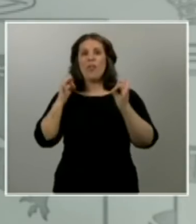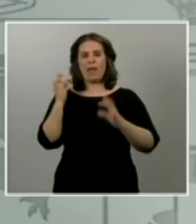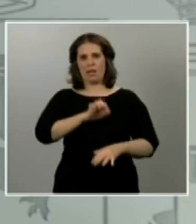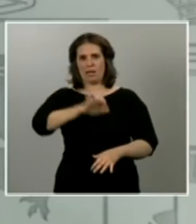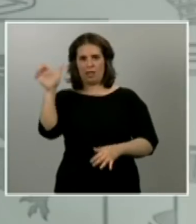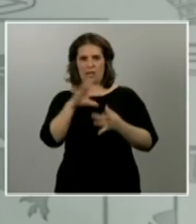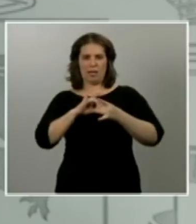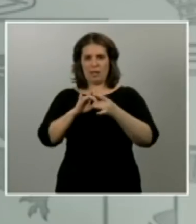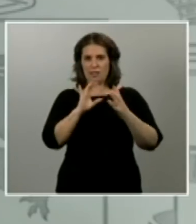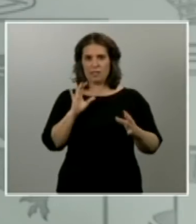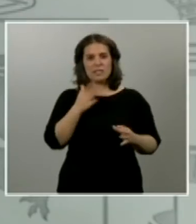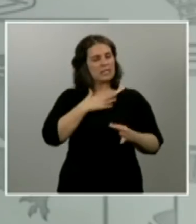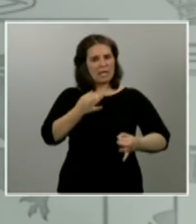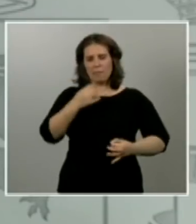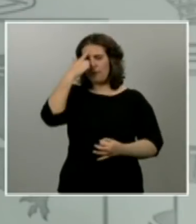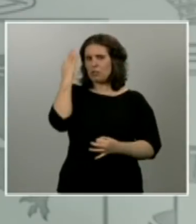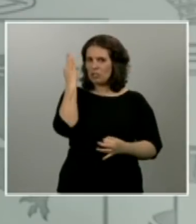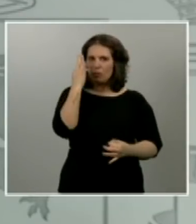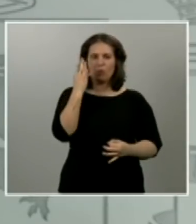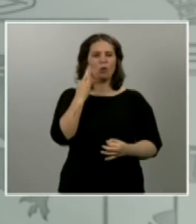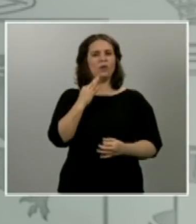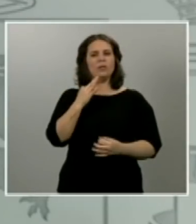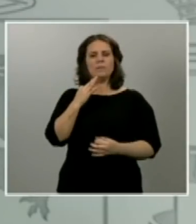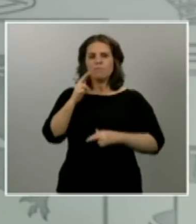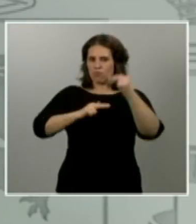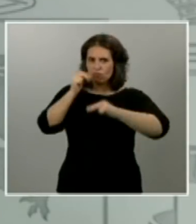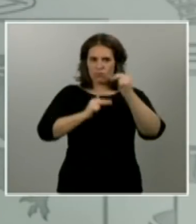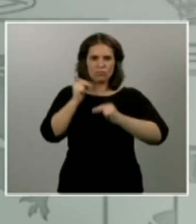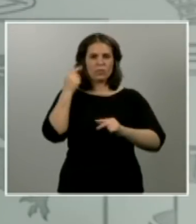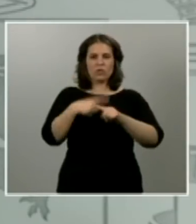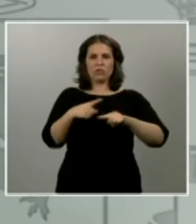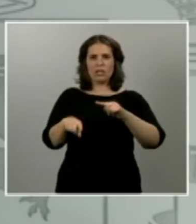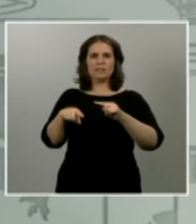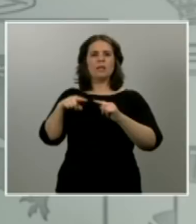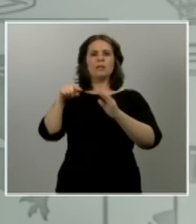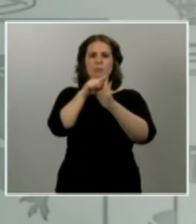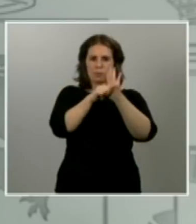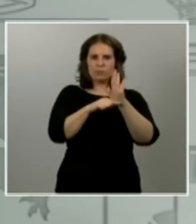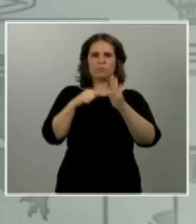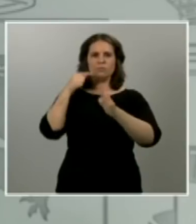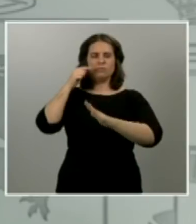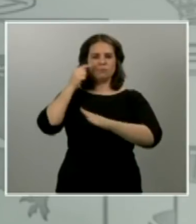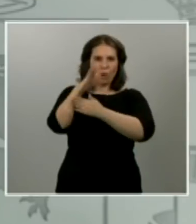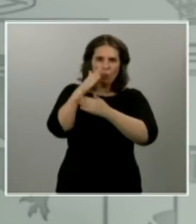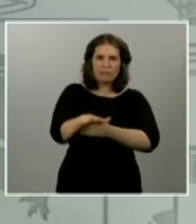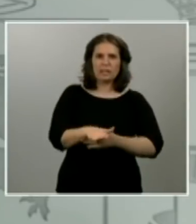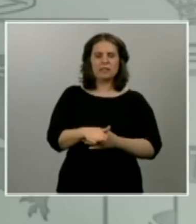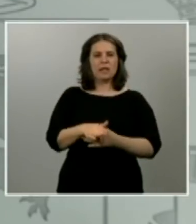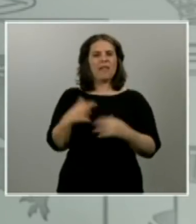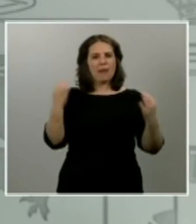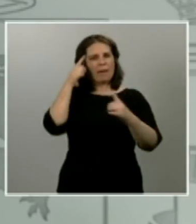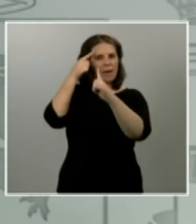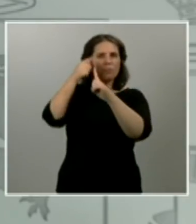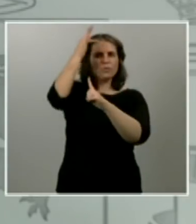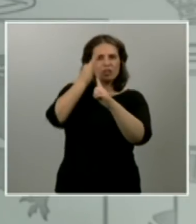firmes determinados en nuestras medidas en nuestras propuestas pero vamos a ser firmes y constructivos y ya adelanto España no va a renunciar a